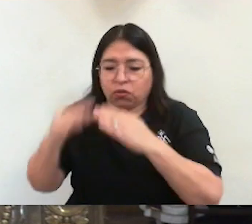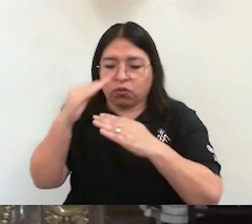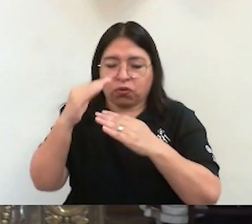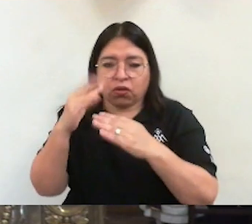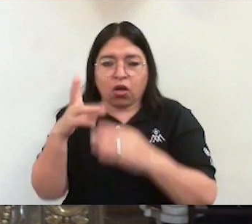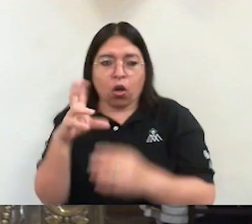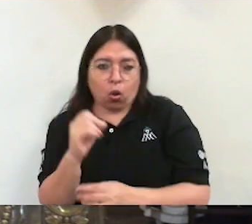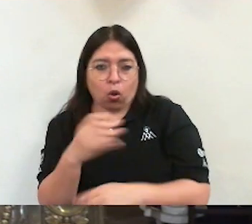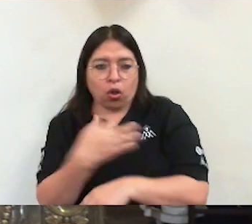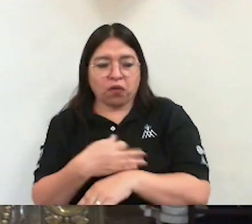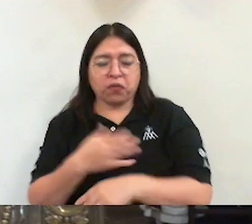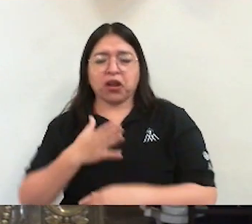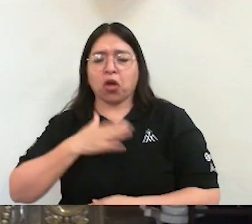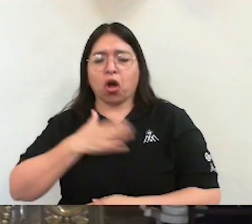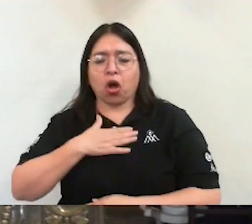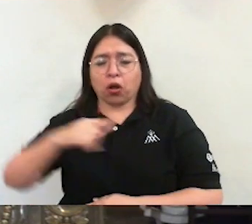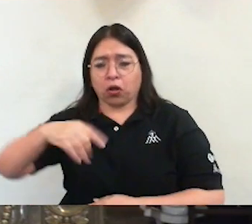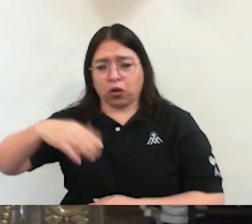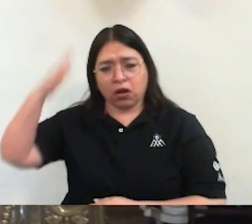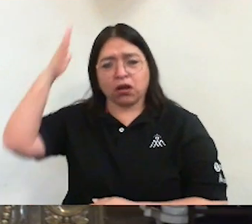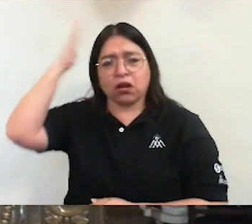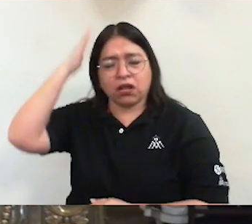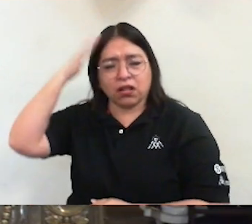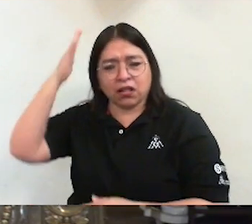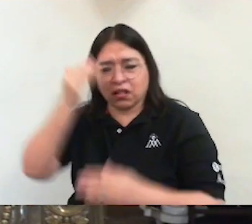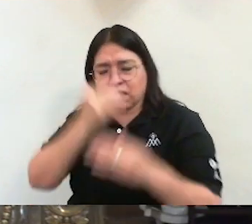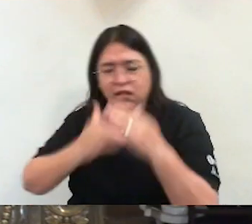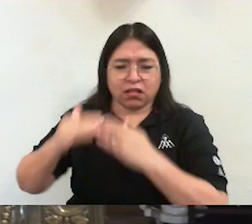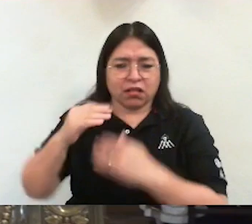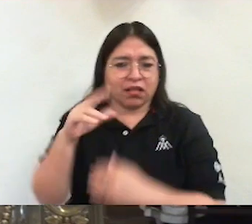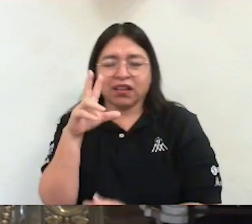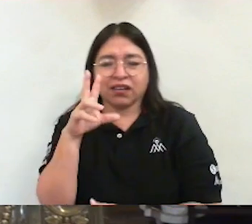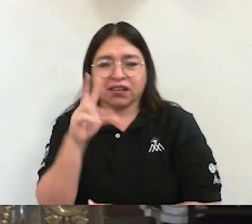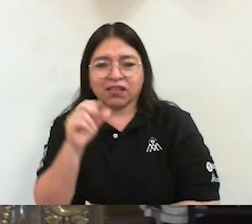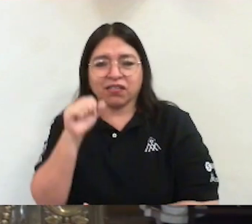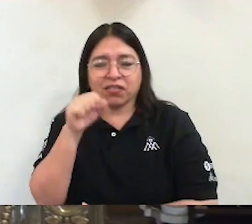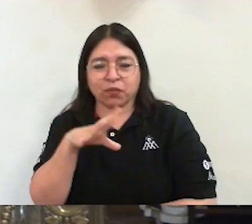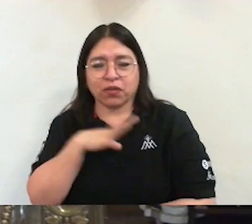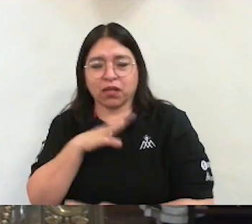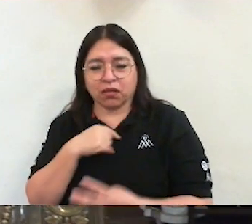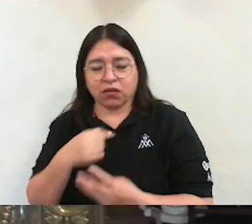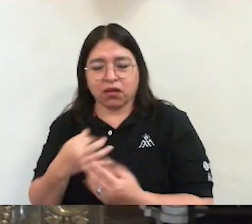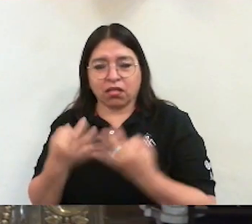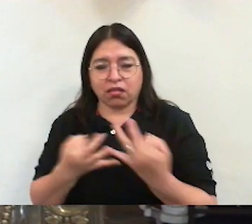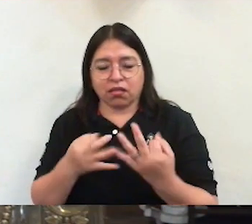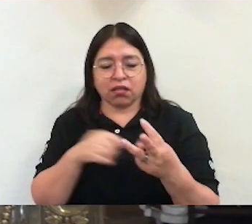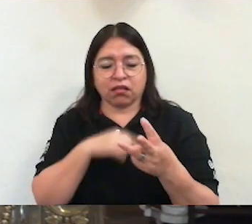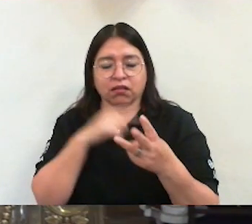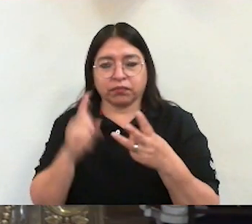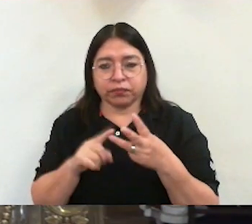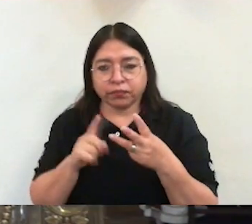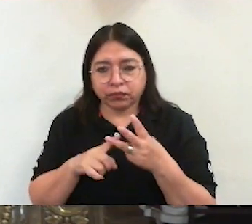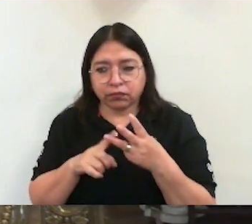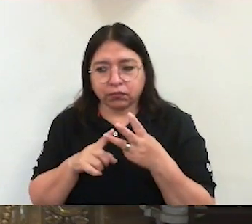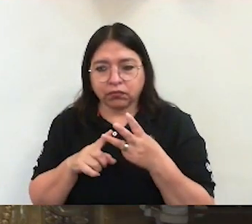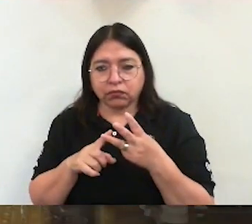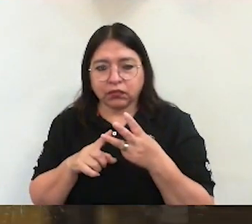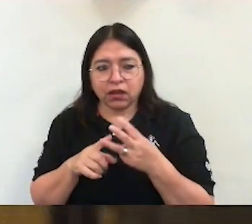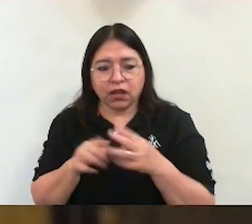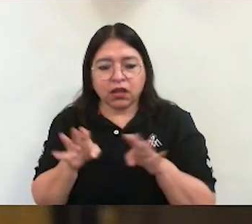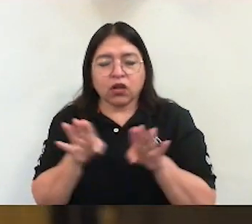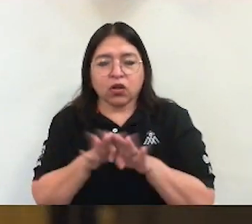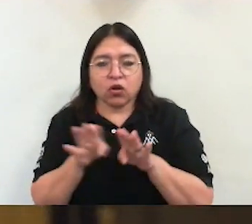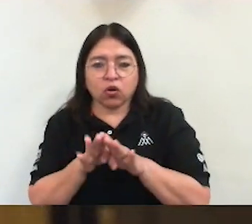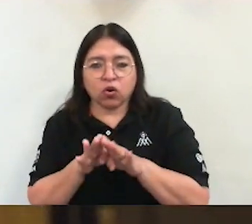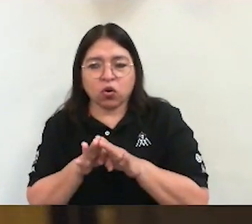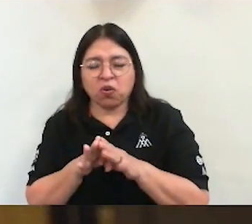sea en la sociedad. Y también la tentación de las soluciones